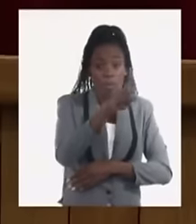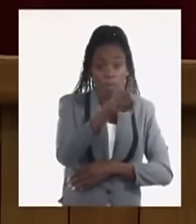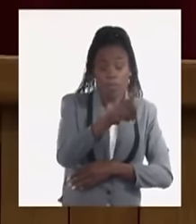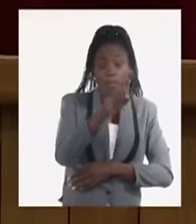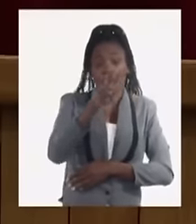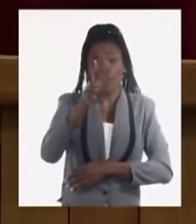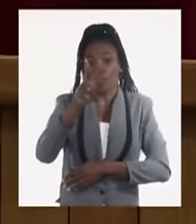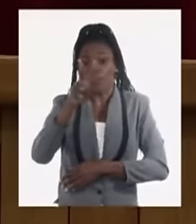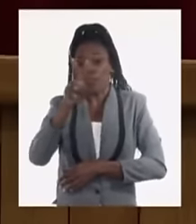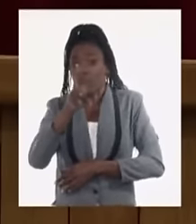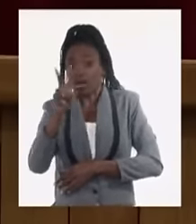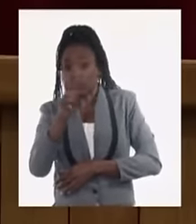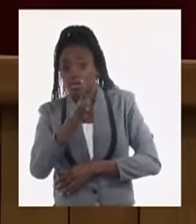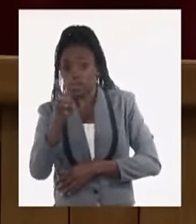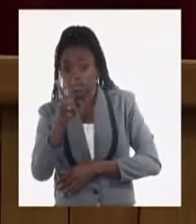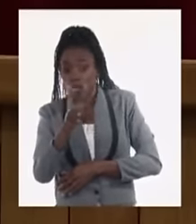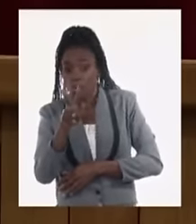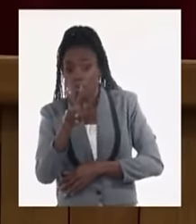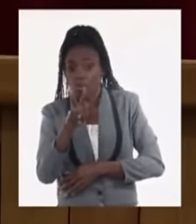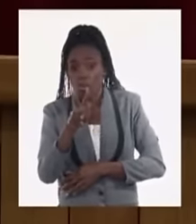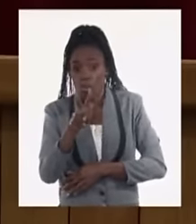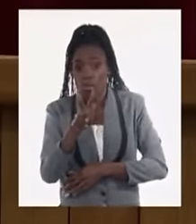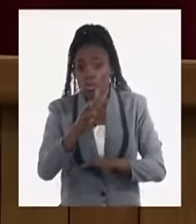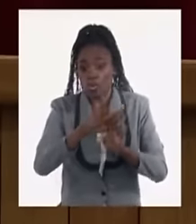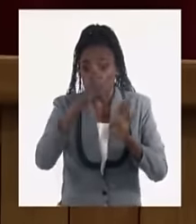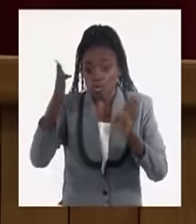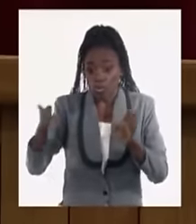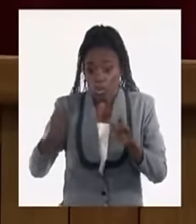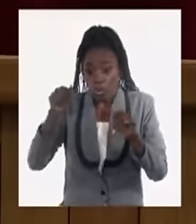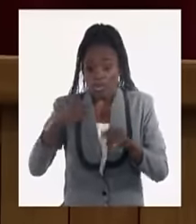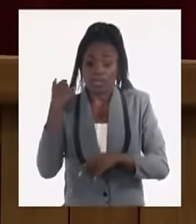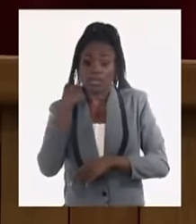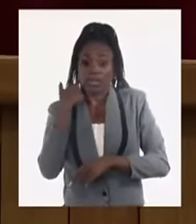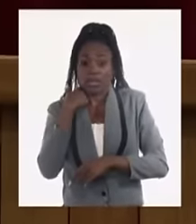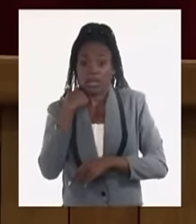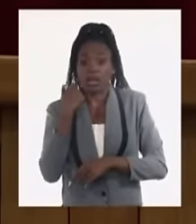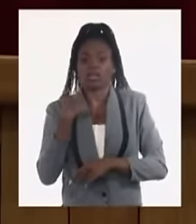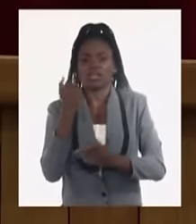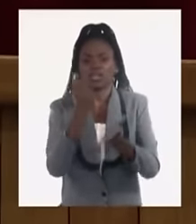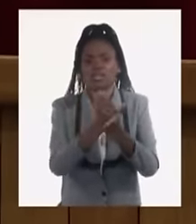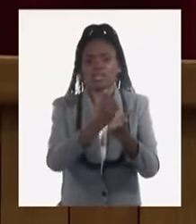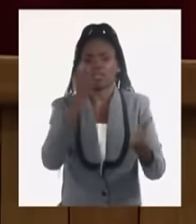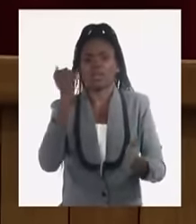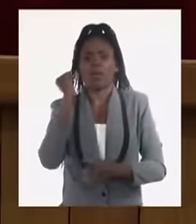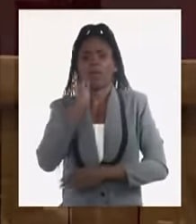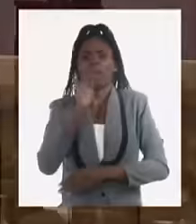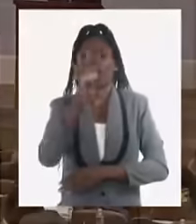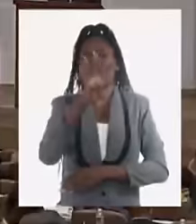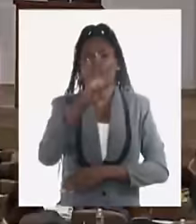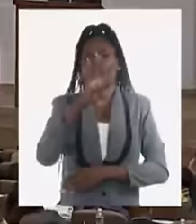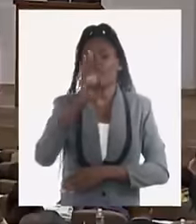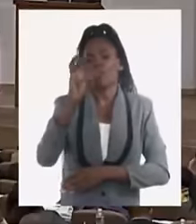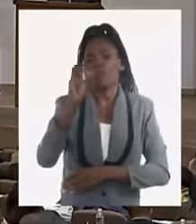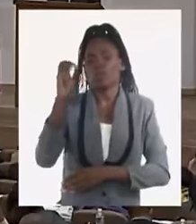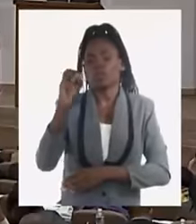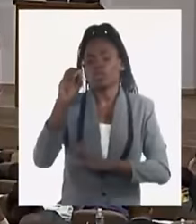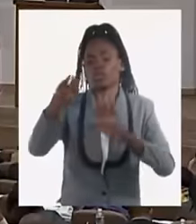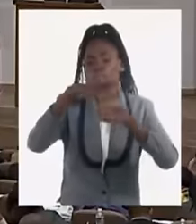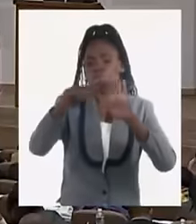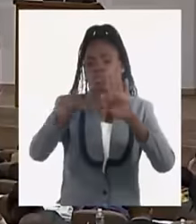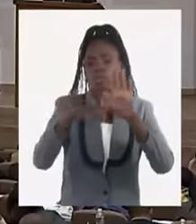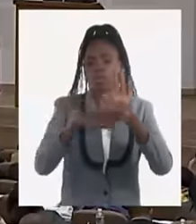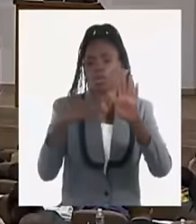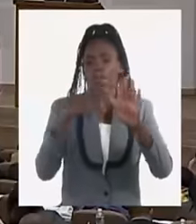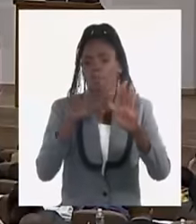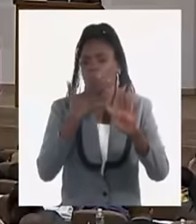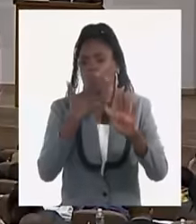22 y en lo que durante todo este año se han aprobado más de 400 medidas para